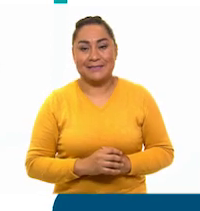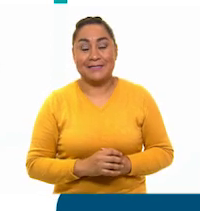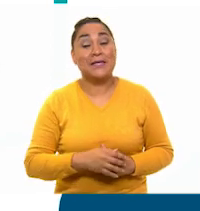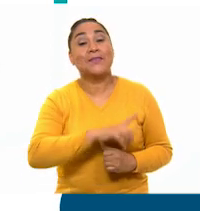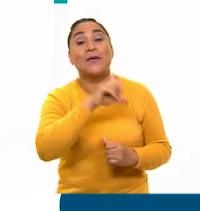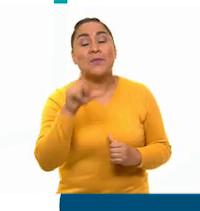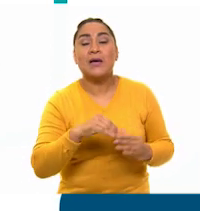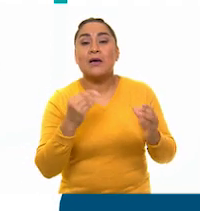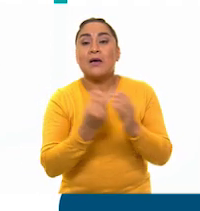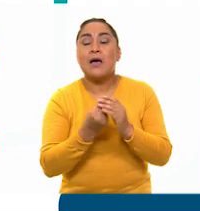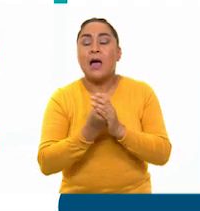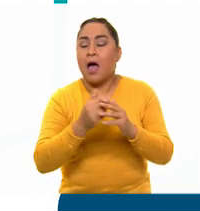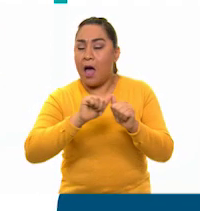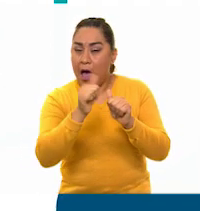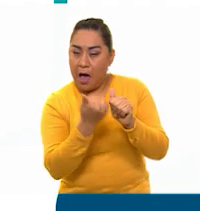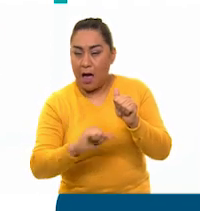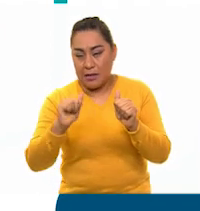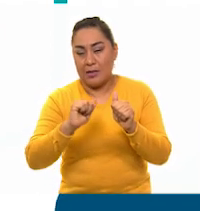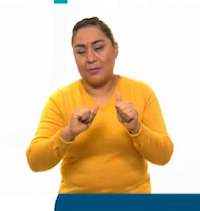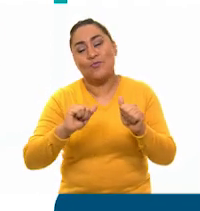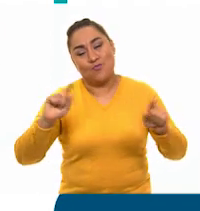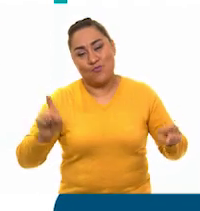A continuación, artes, música.